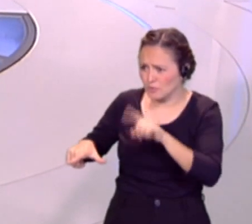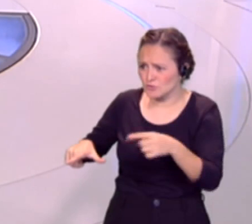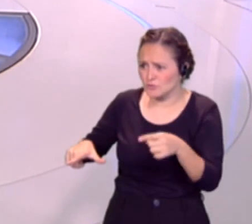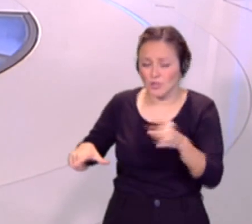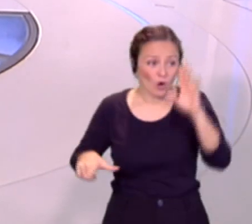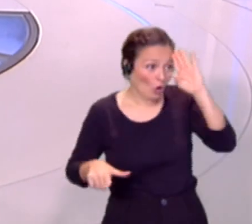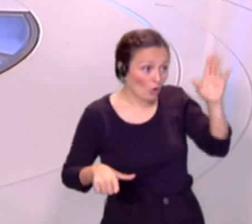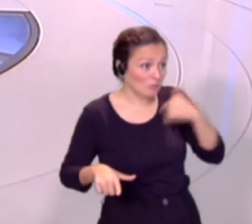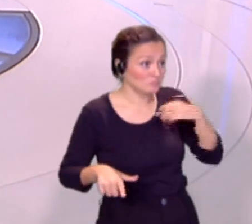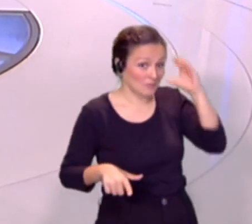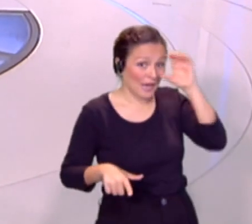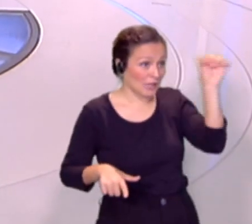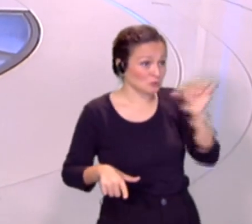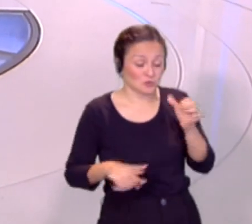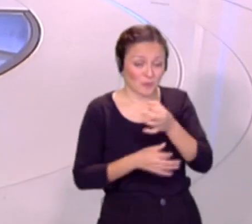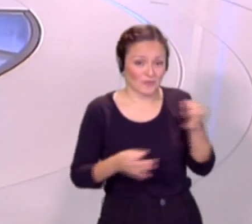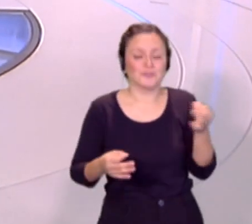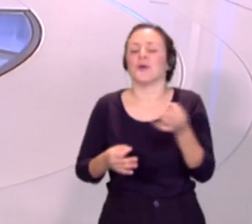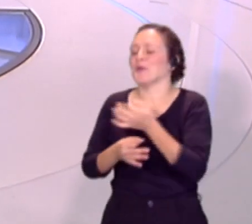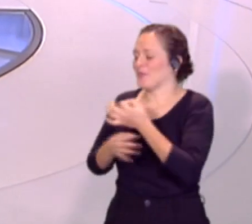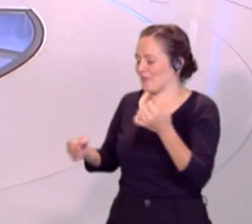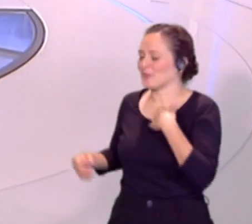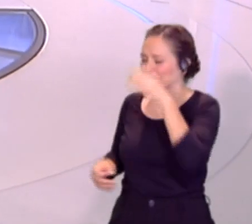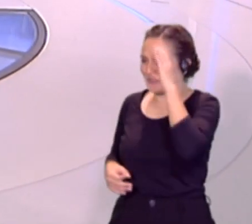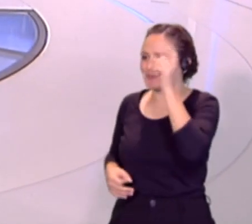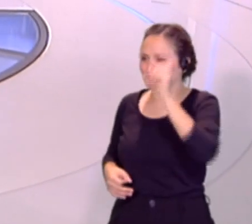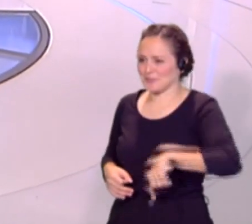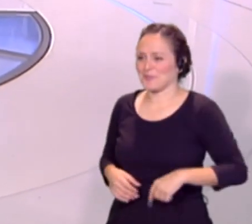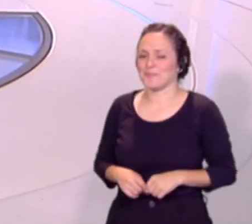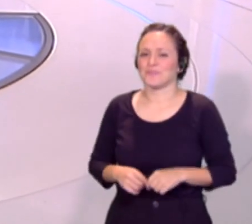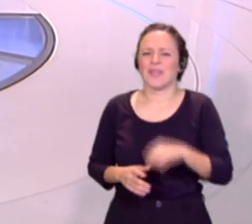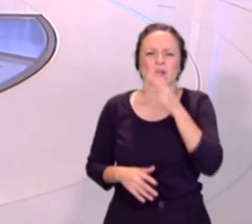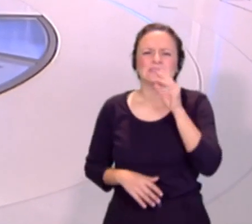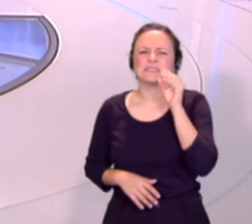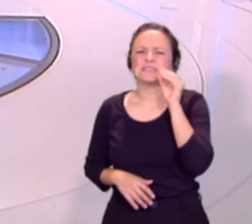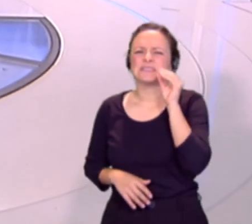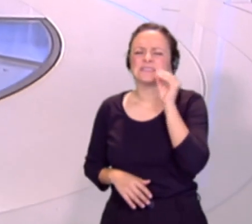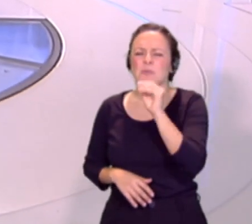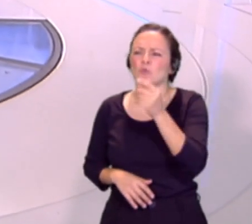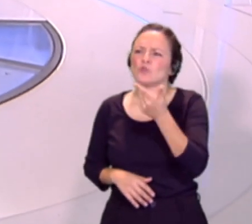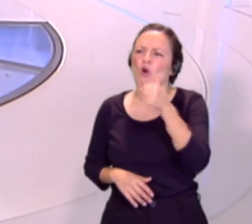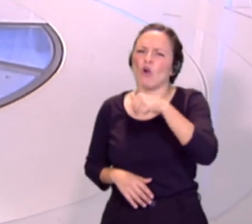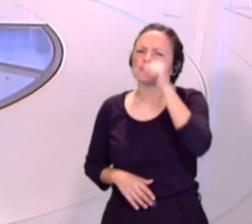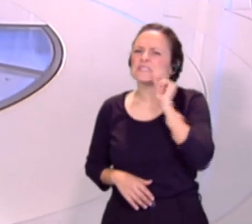Sí, yo les escucho perfectamente. Perfectamente, les escucho yo también ahora. Le pregunto, ¿qué cree usted que va a ser hoy Pedro Sánchez?